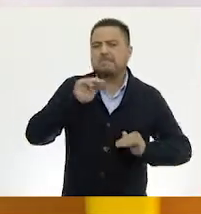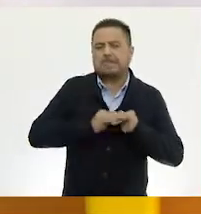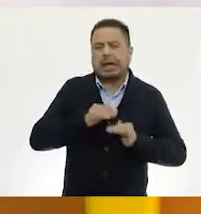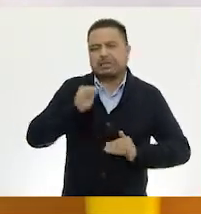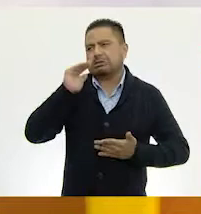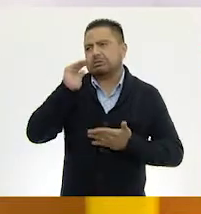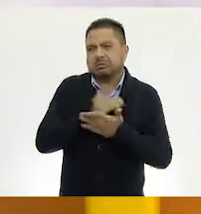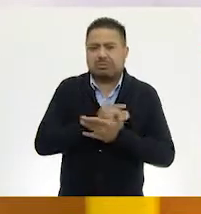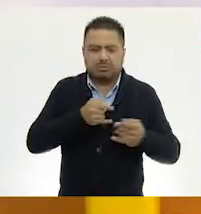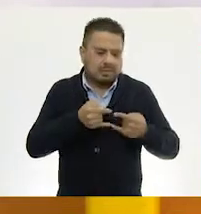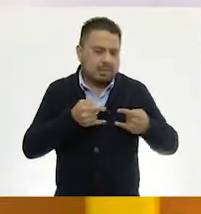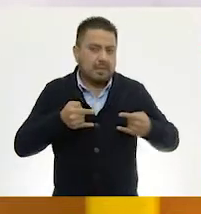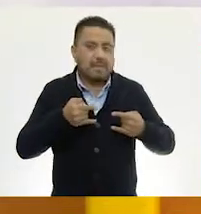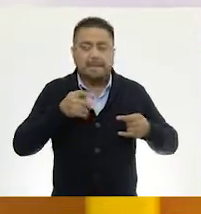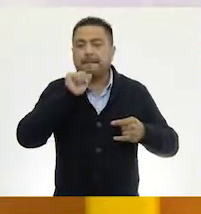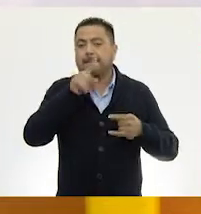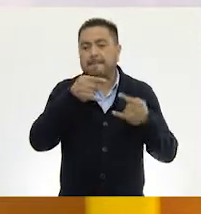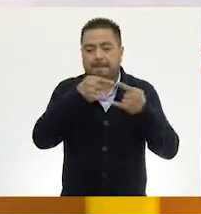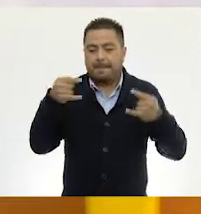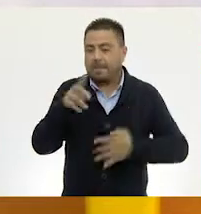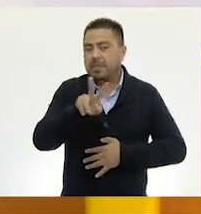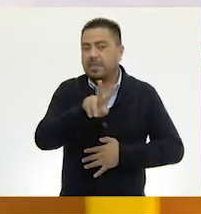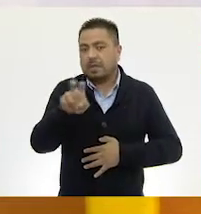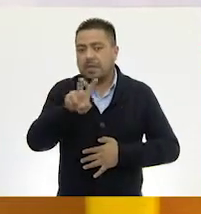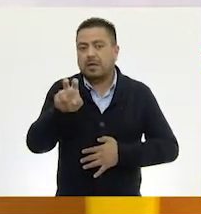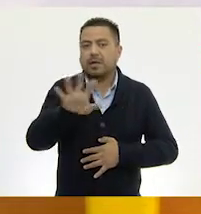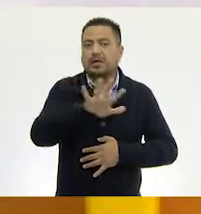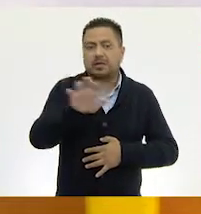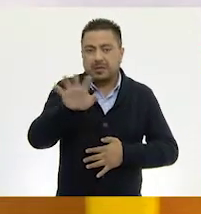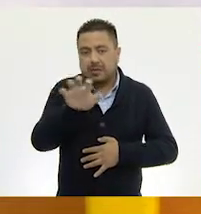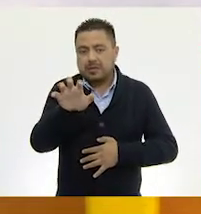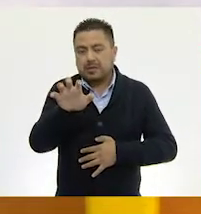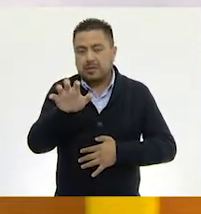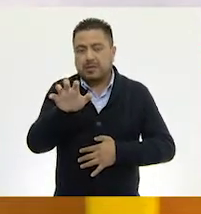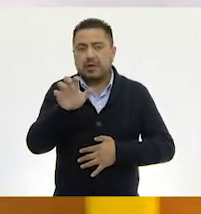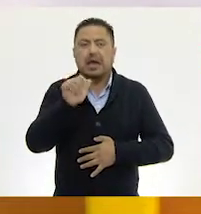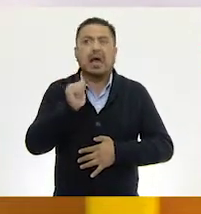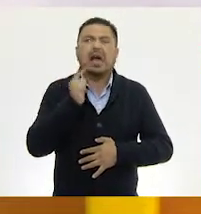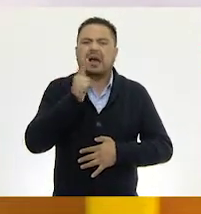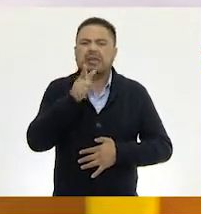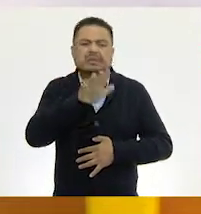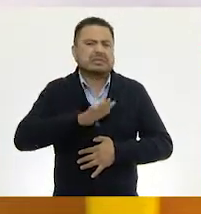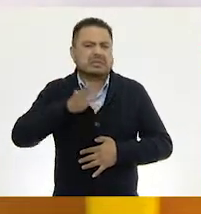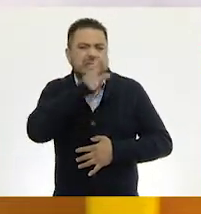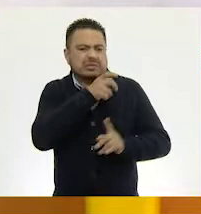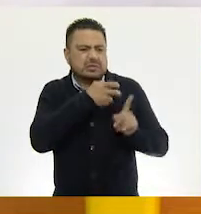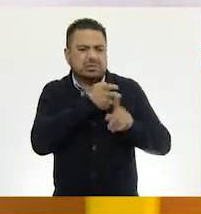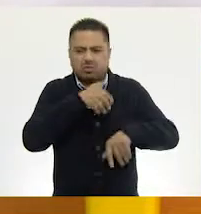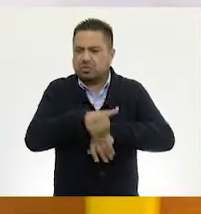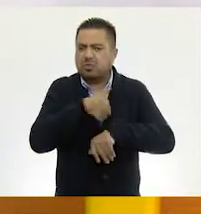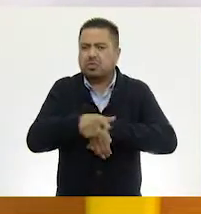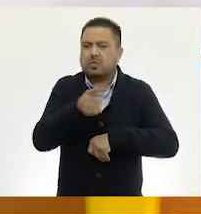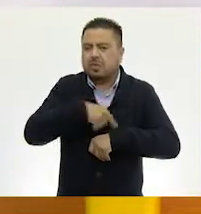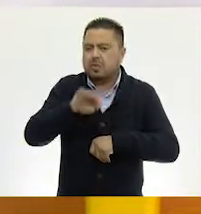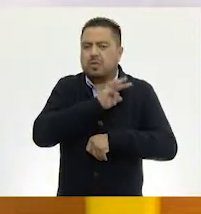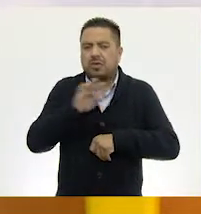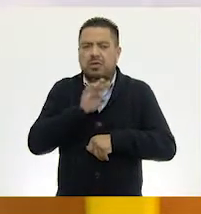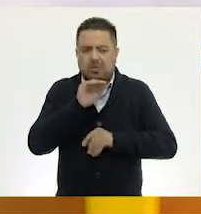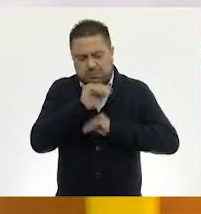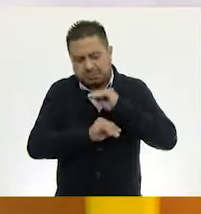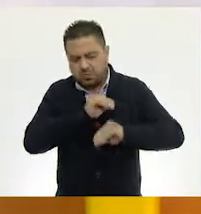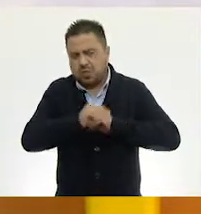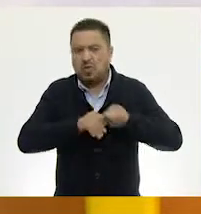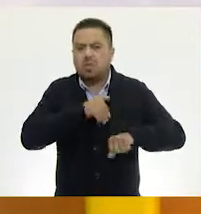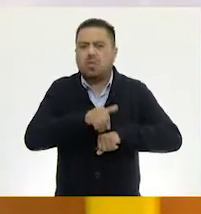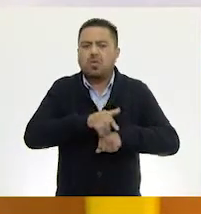pequeño que hay. El billete de 200, 500. Y algo muy curioso es que con esas cantidades nosotros podemos construir cualquier